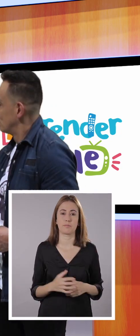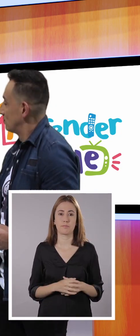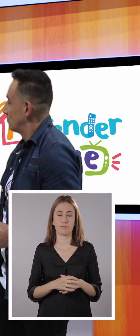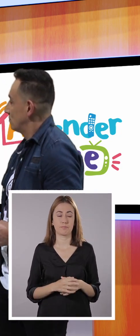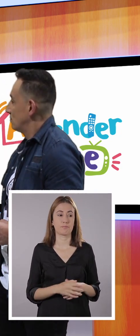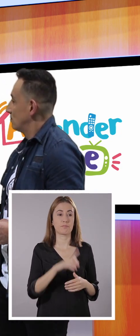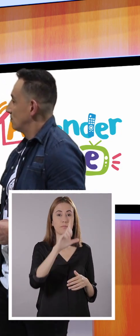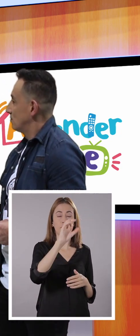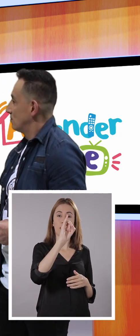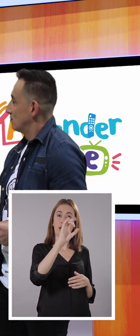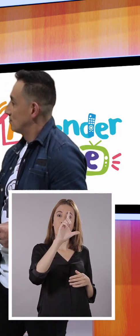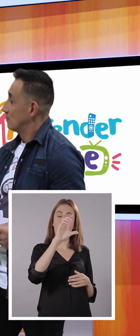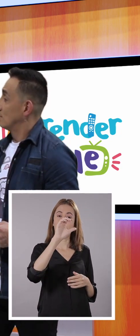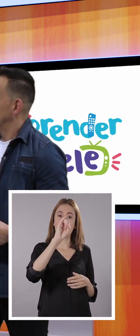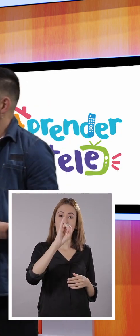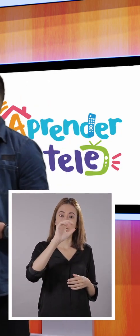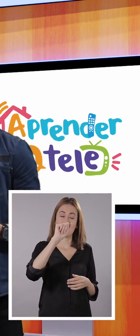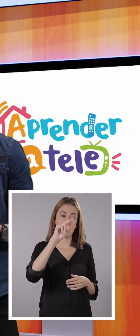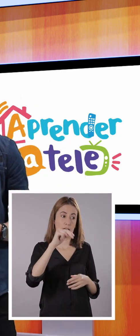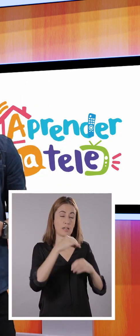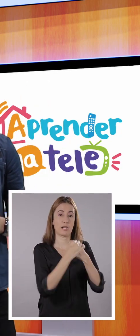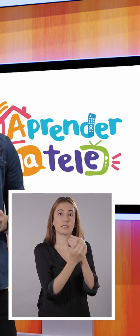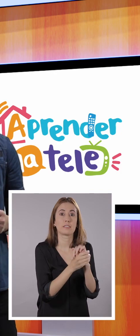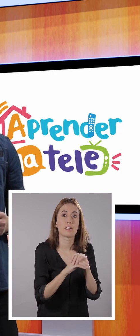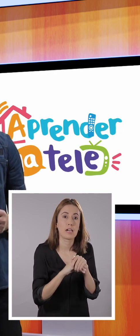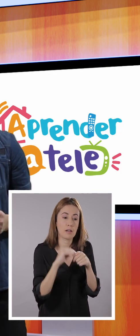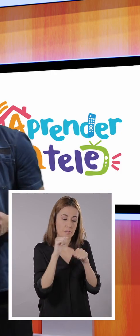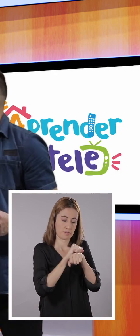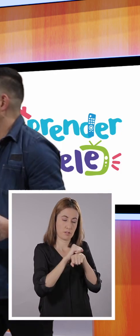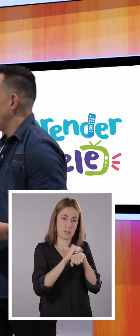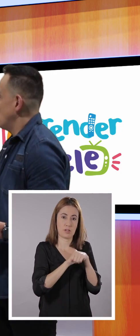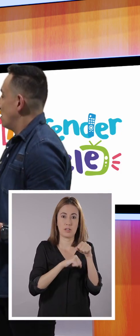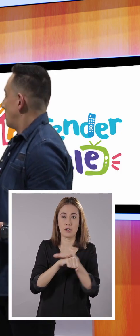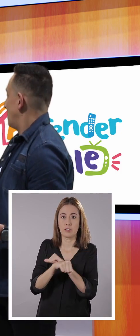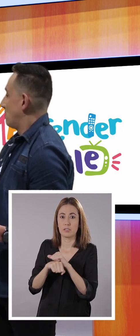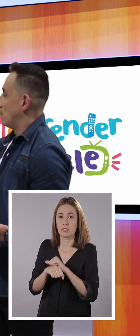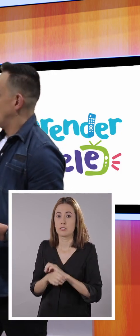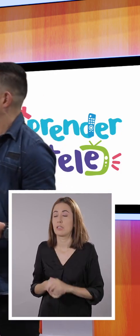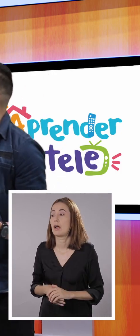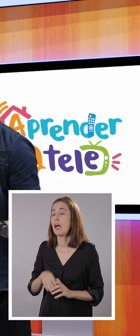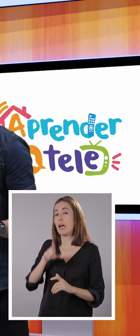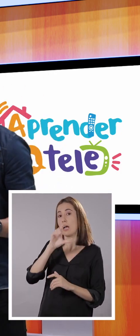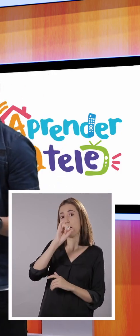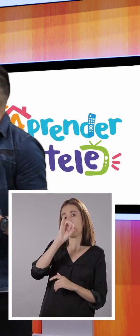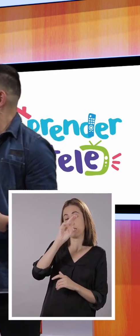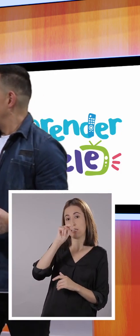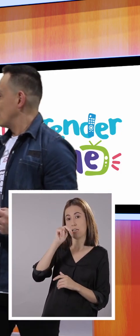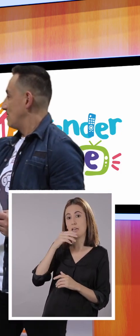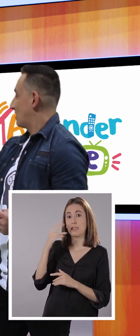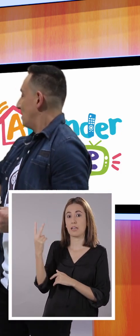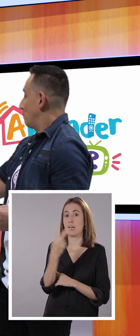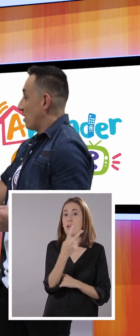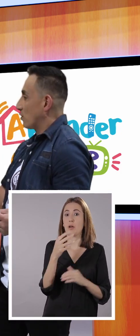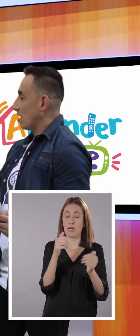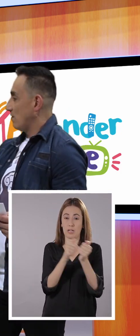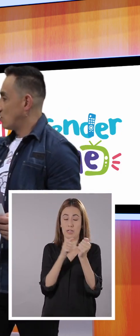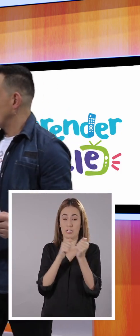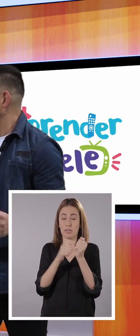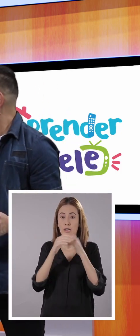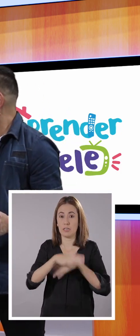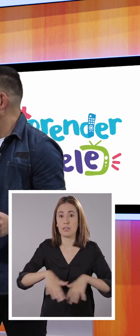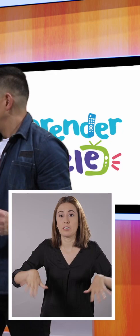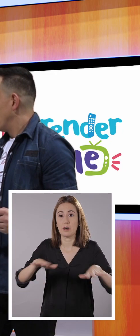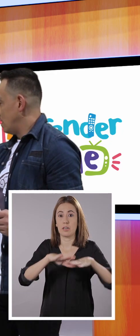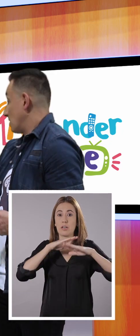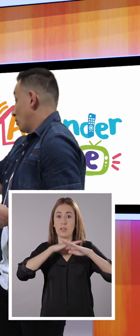se lavó las manos. Ok. Mira, yo puse Liliana y Jacinta, vieron que el